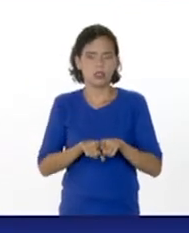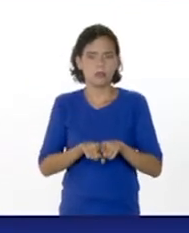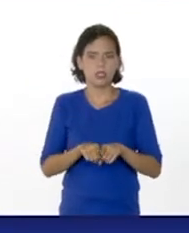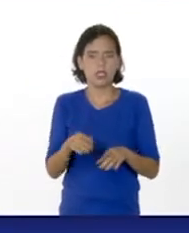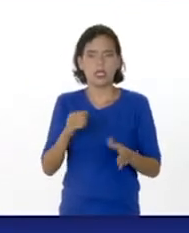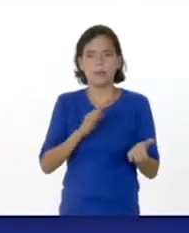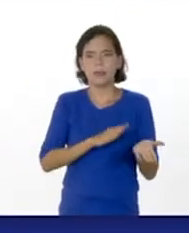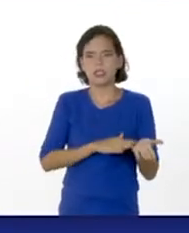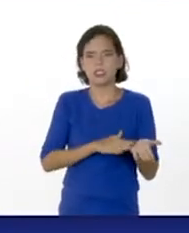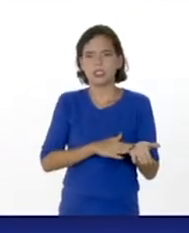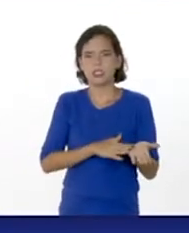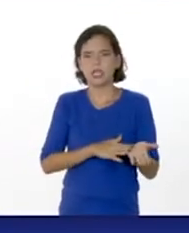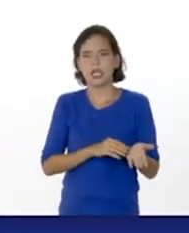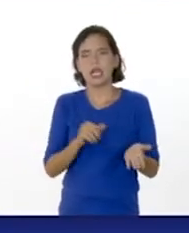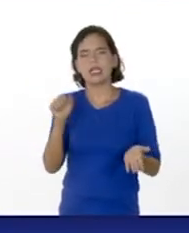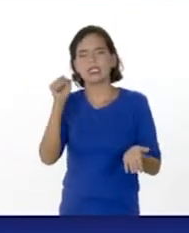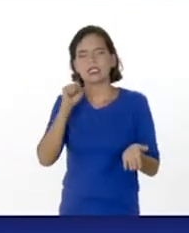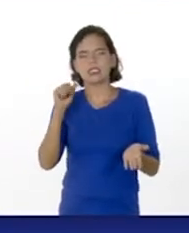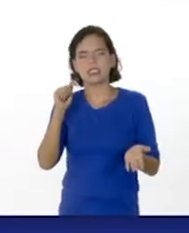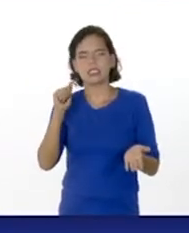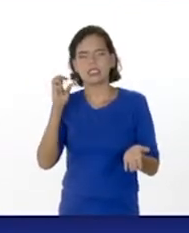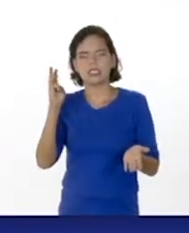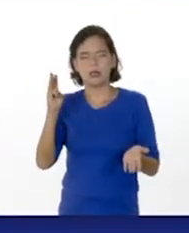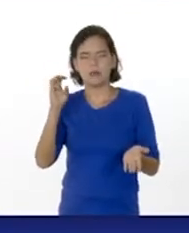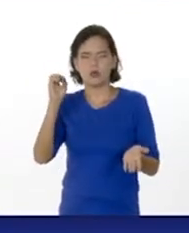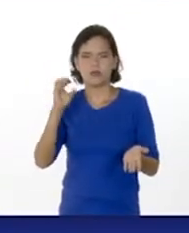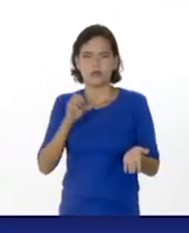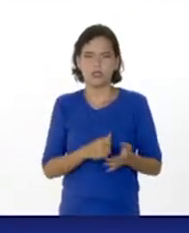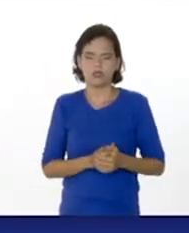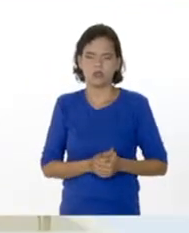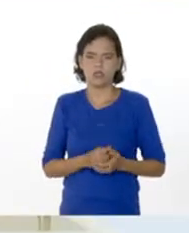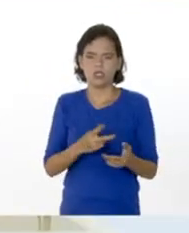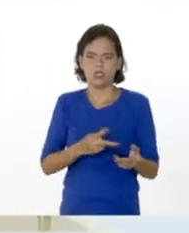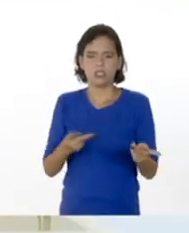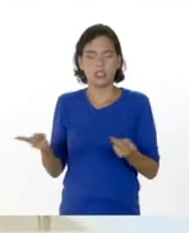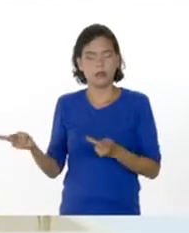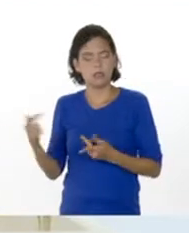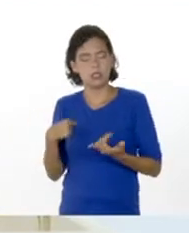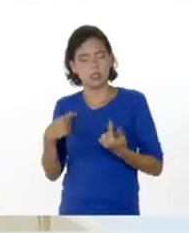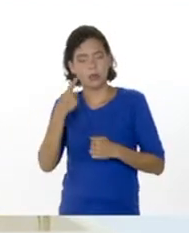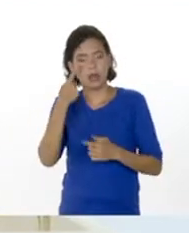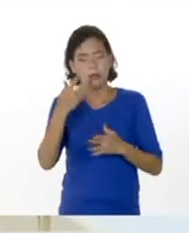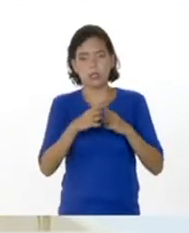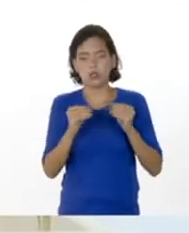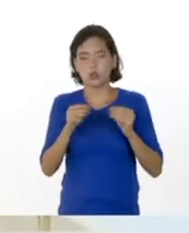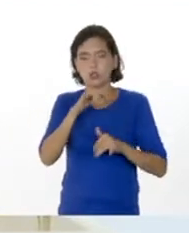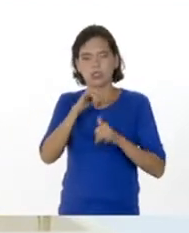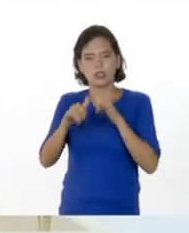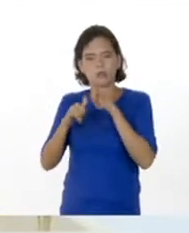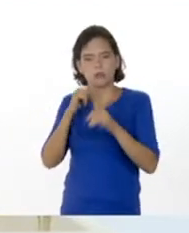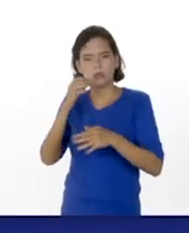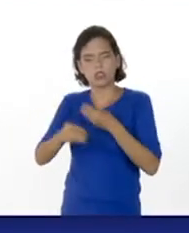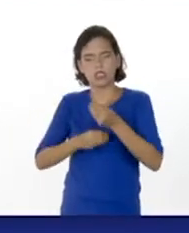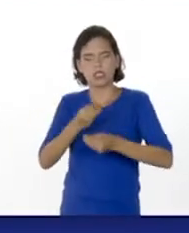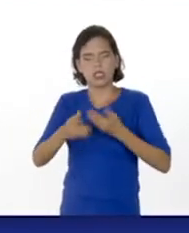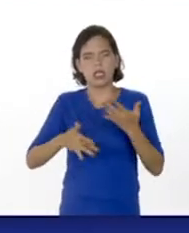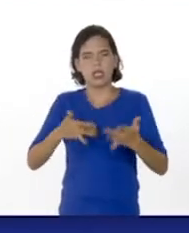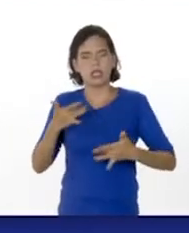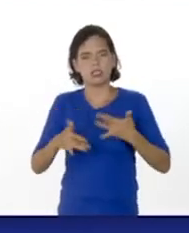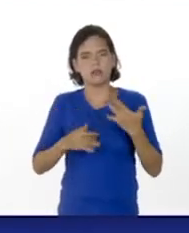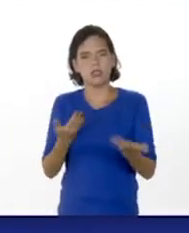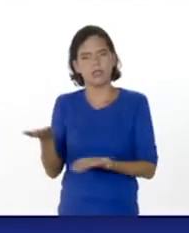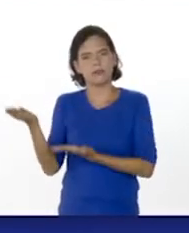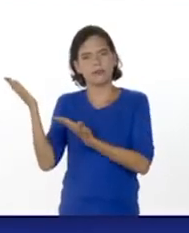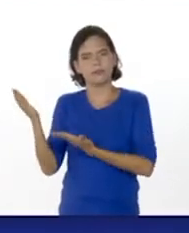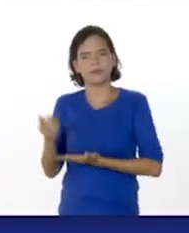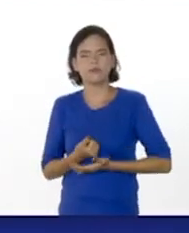presencia de la saponificación. Amigos, te invito entonces para repasar este contenido a realizar las actividades